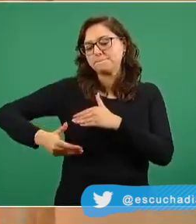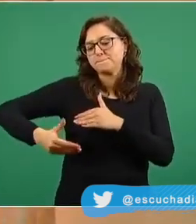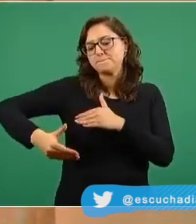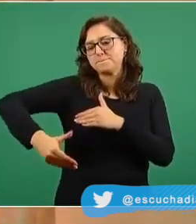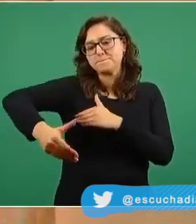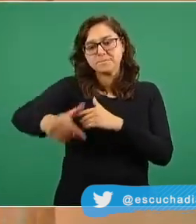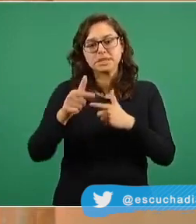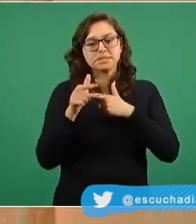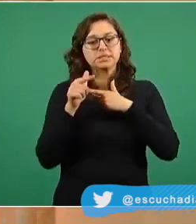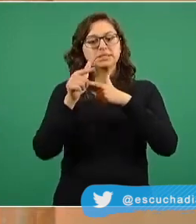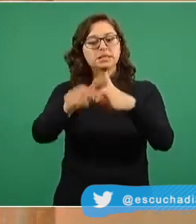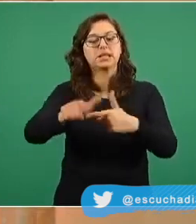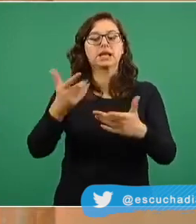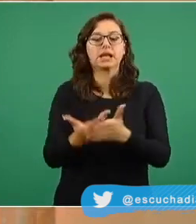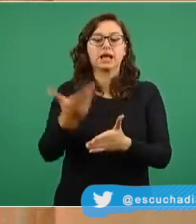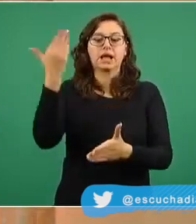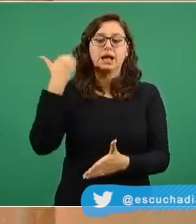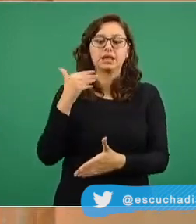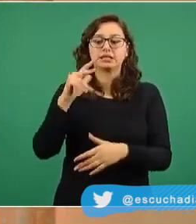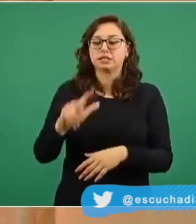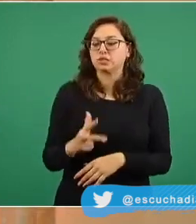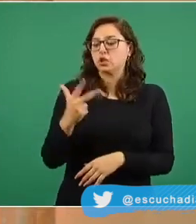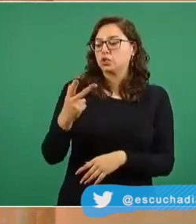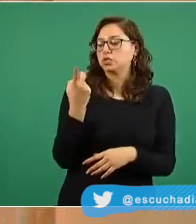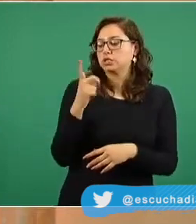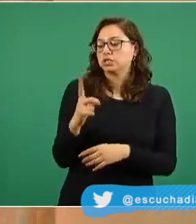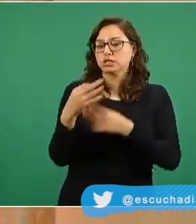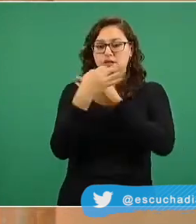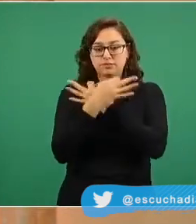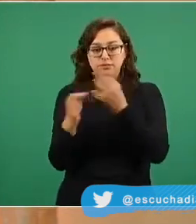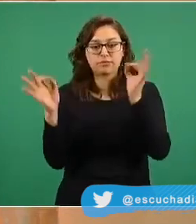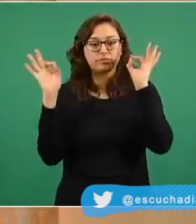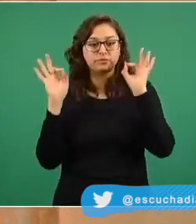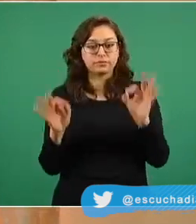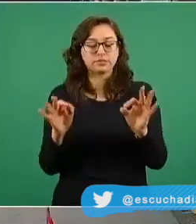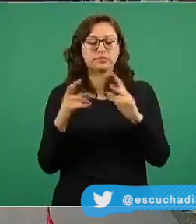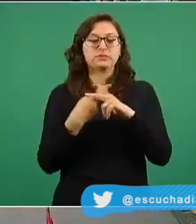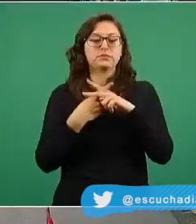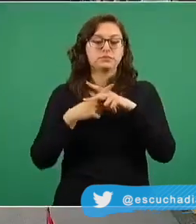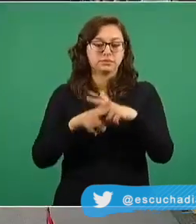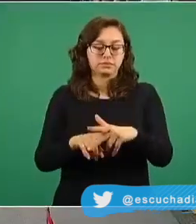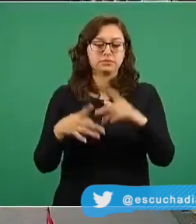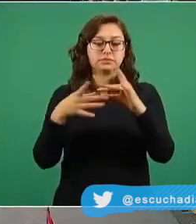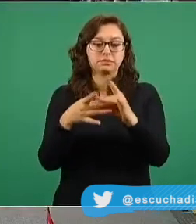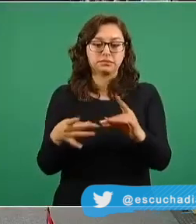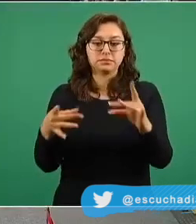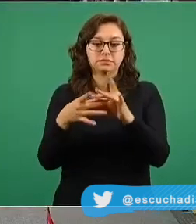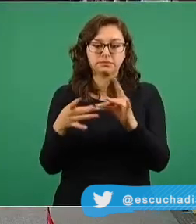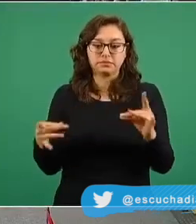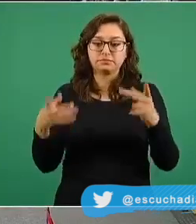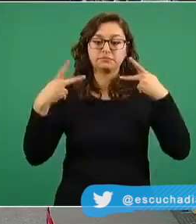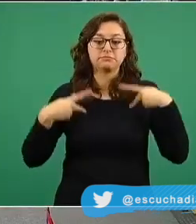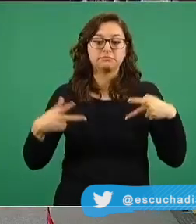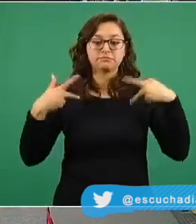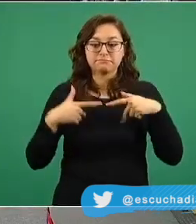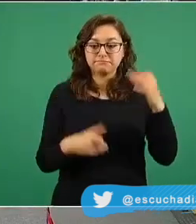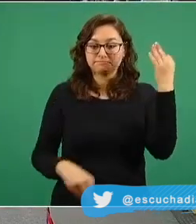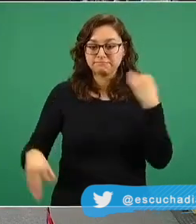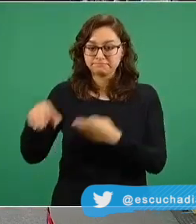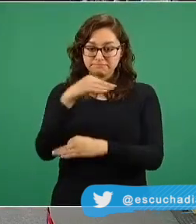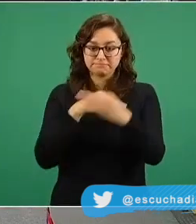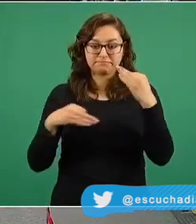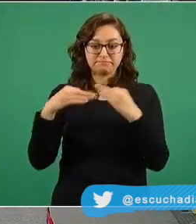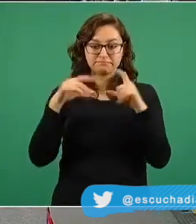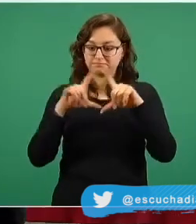hicimos público el programa el pasado 8 de diciembre de 2020 incluye a toda la población mexicana